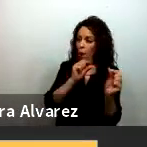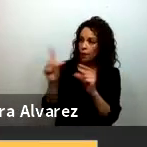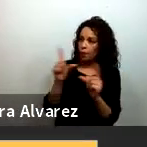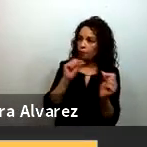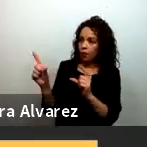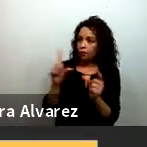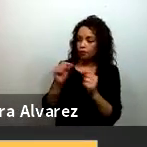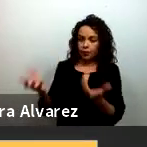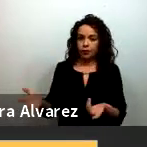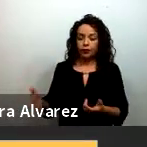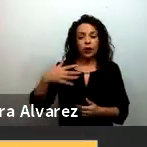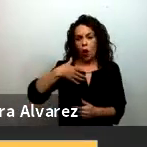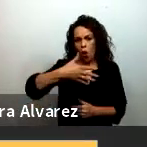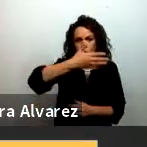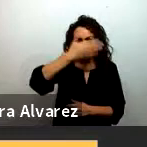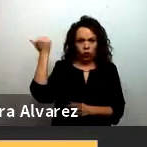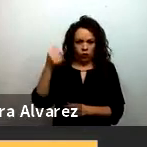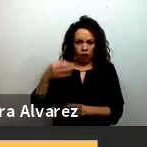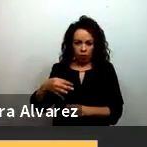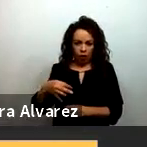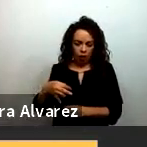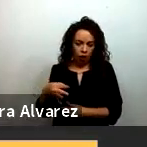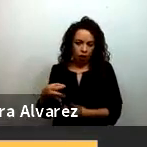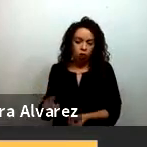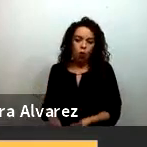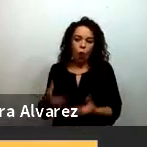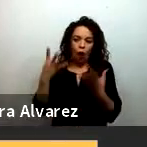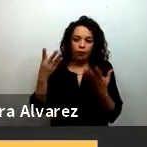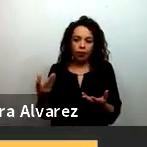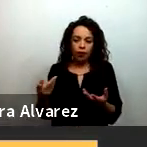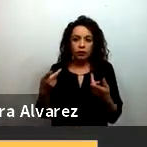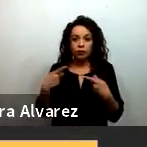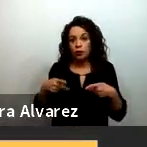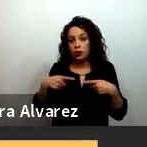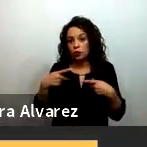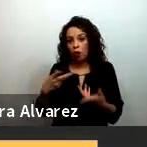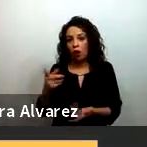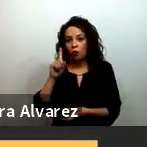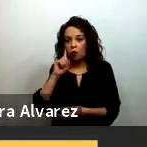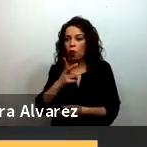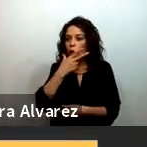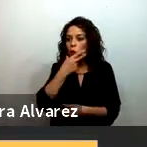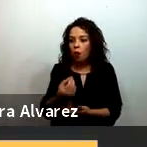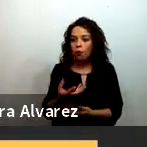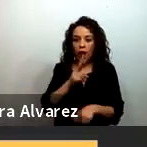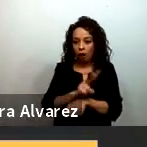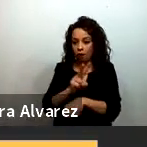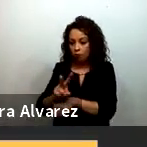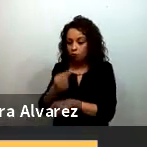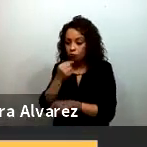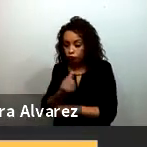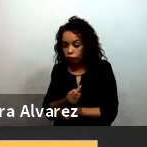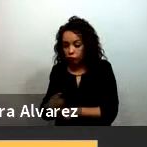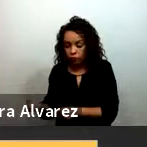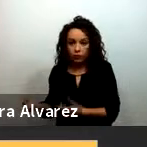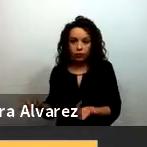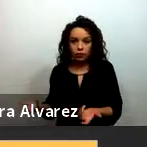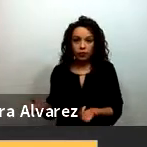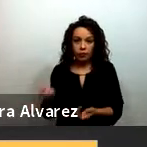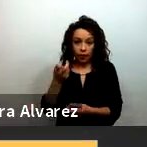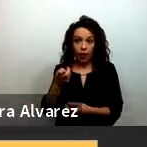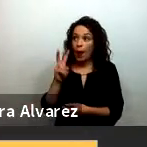mujeres hombres cuidadores vieron estas cápsulas pero el dato que nos dio la SEP en cuanto a las visitas generales